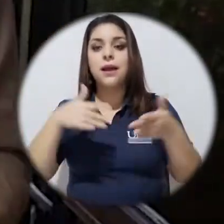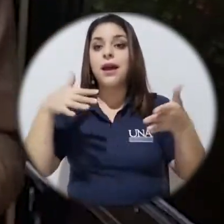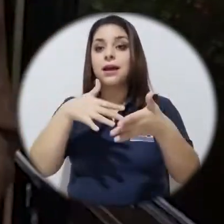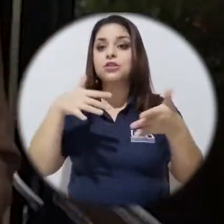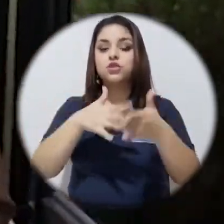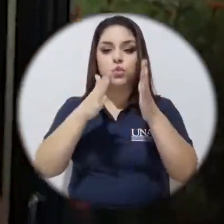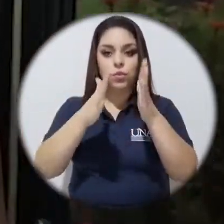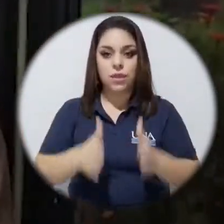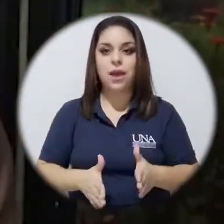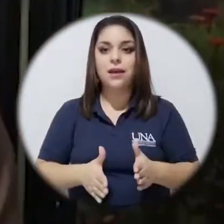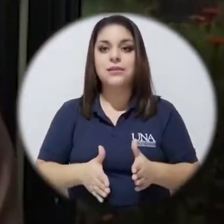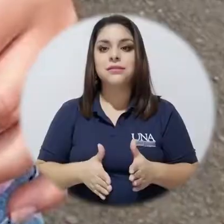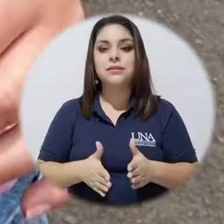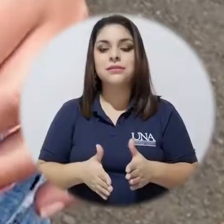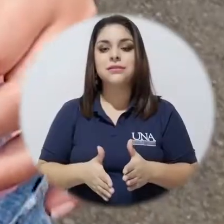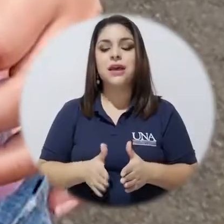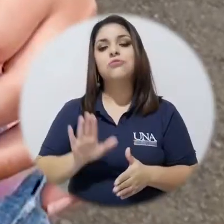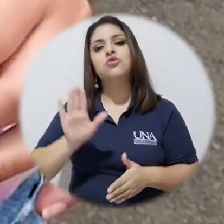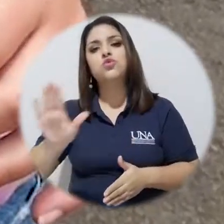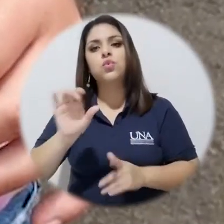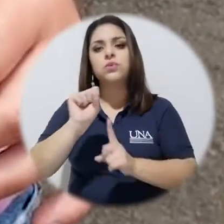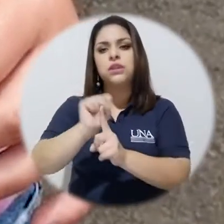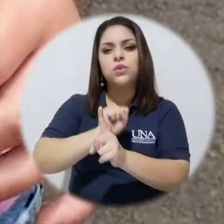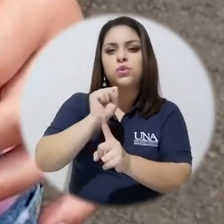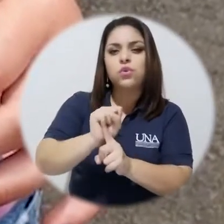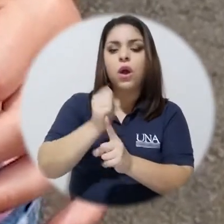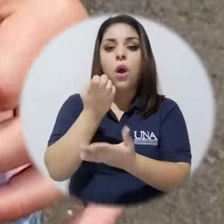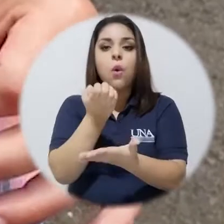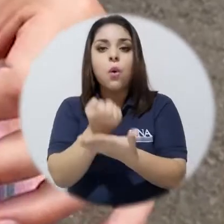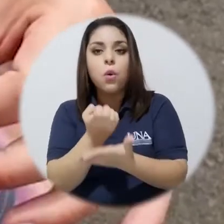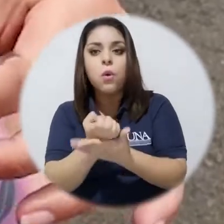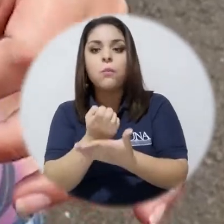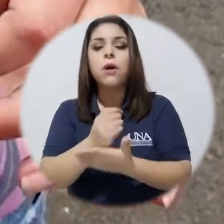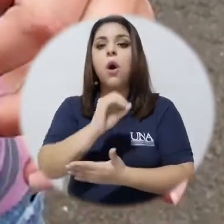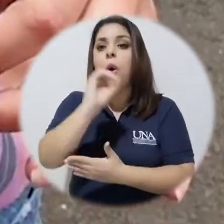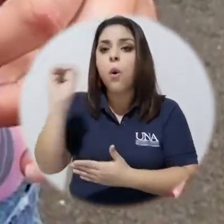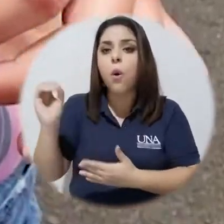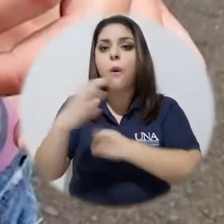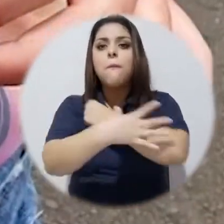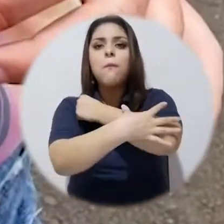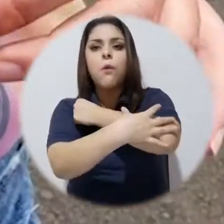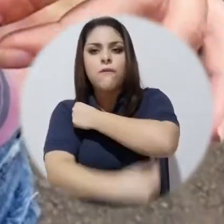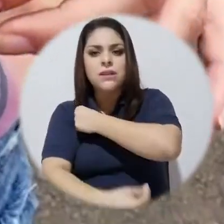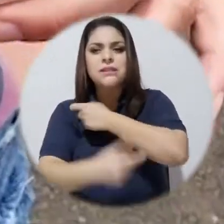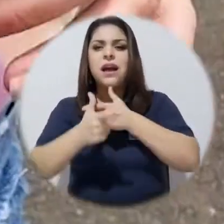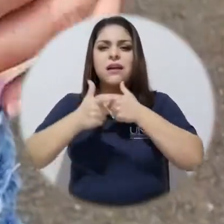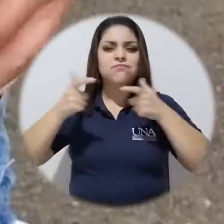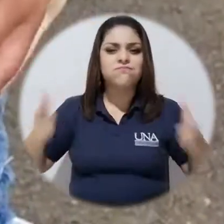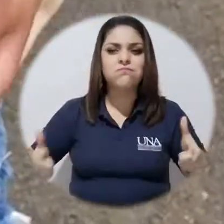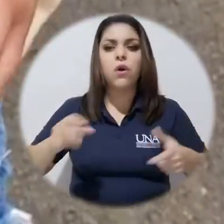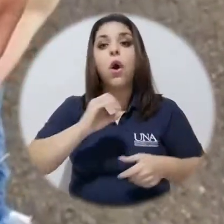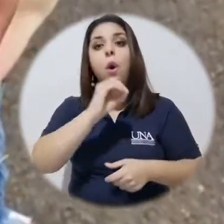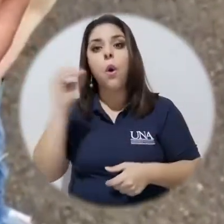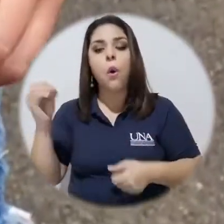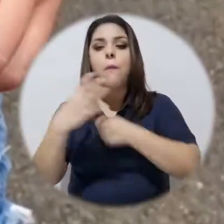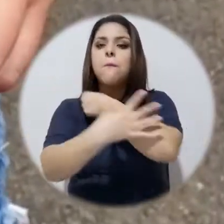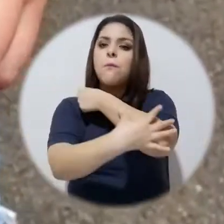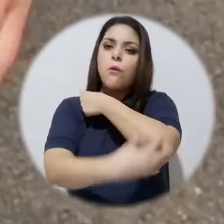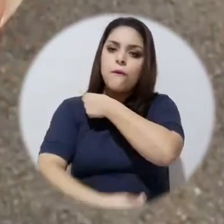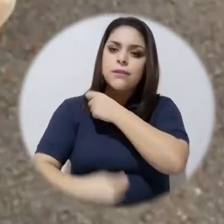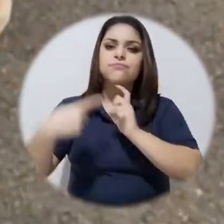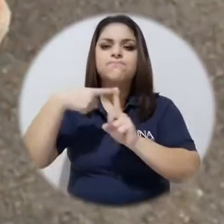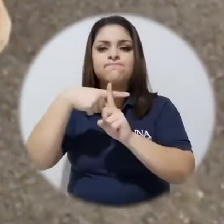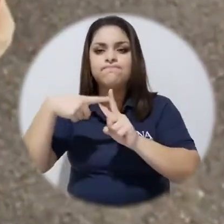que por su situación socioeconómica, que están en pobreza extrema, en pobreza, o que necesitan